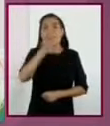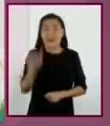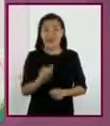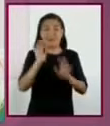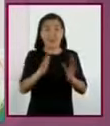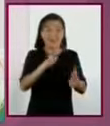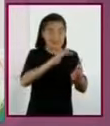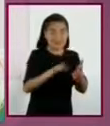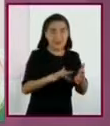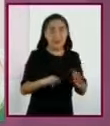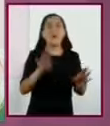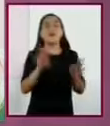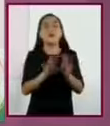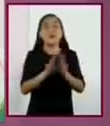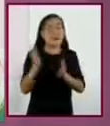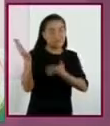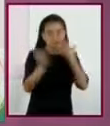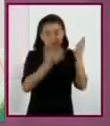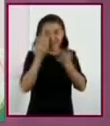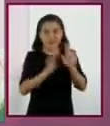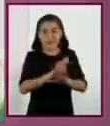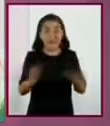comprendido y la lectura.